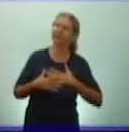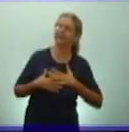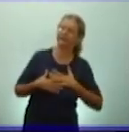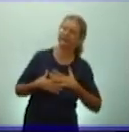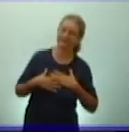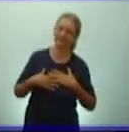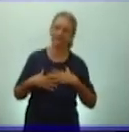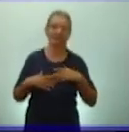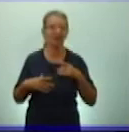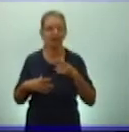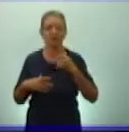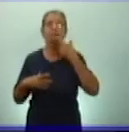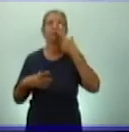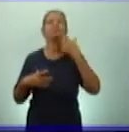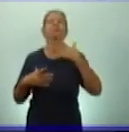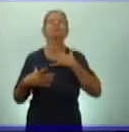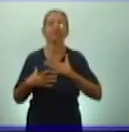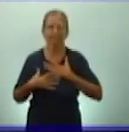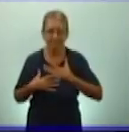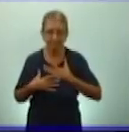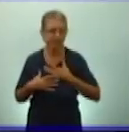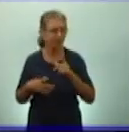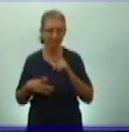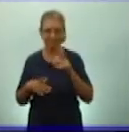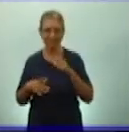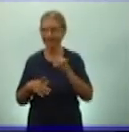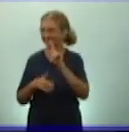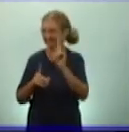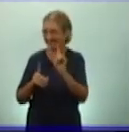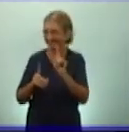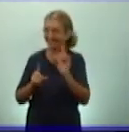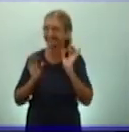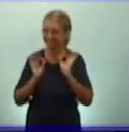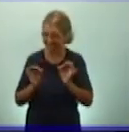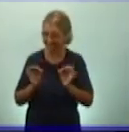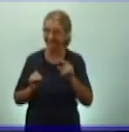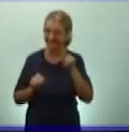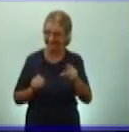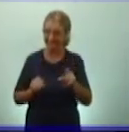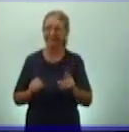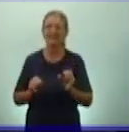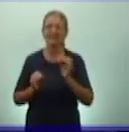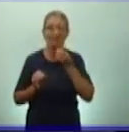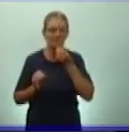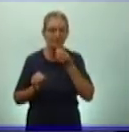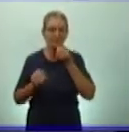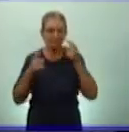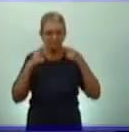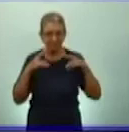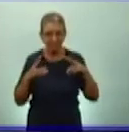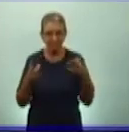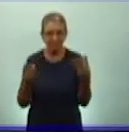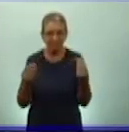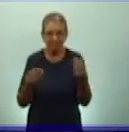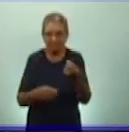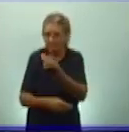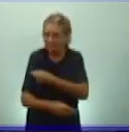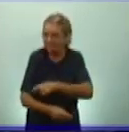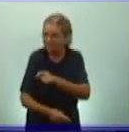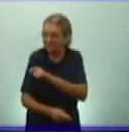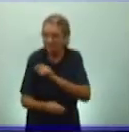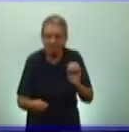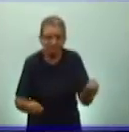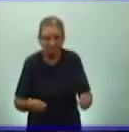No puedo respirar. Pero no se dejen engañar. En estas tierras se desarrollaron varios pueblos asombrosos,